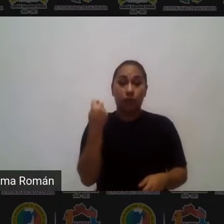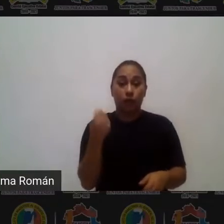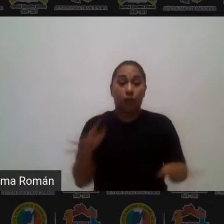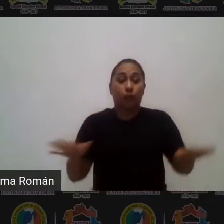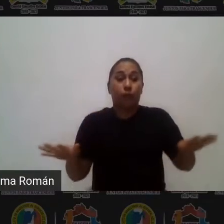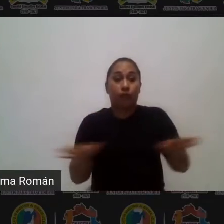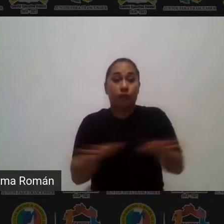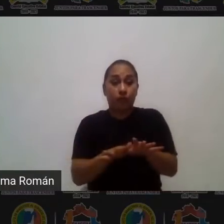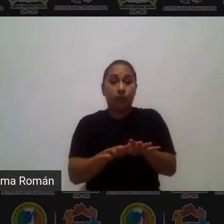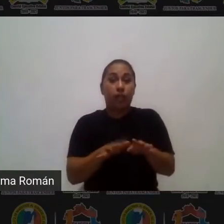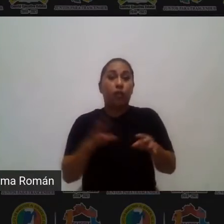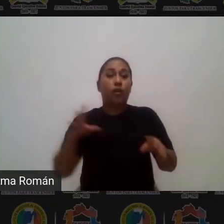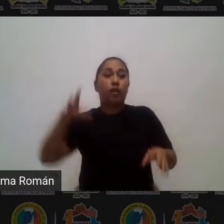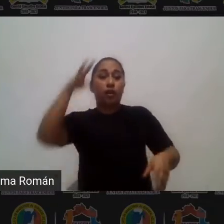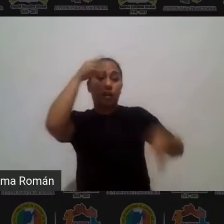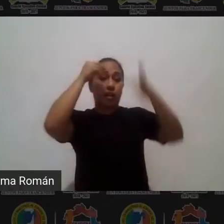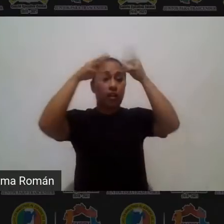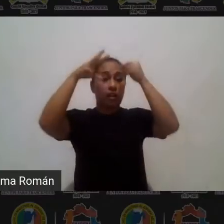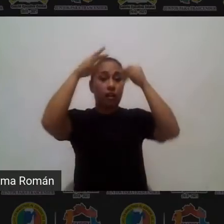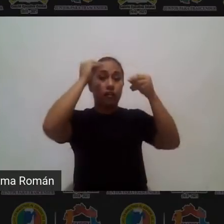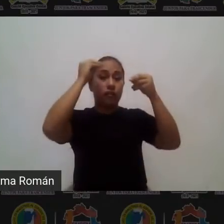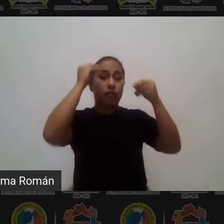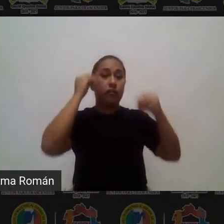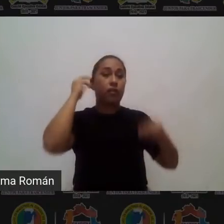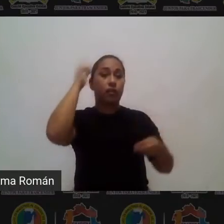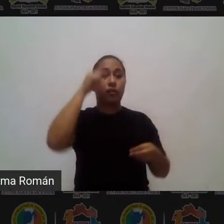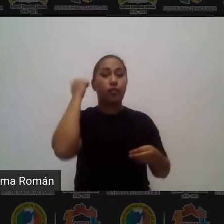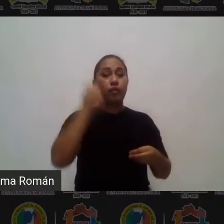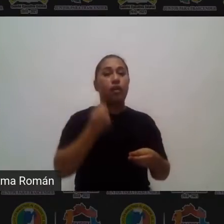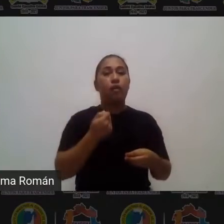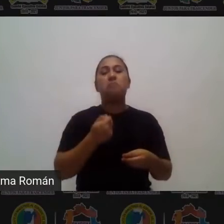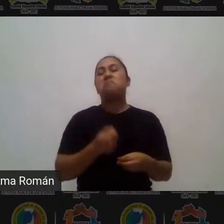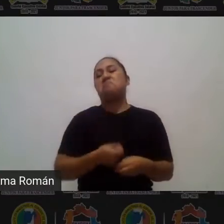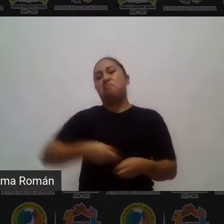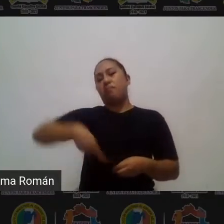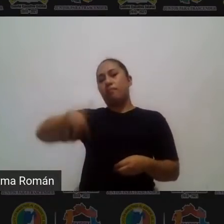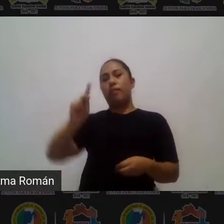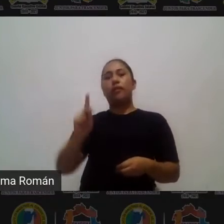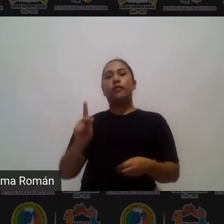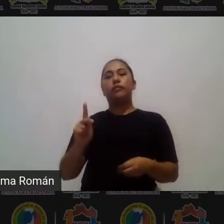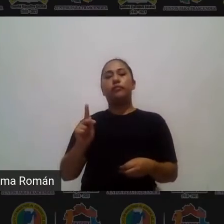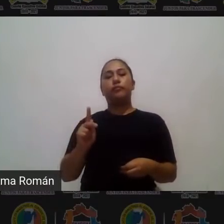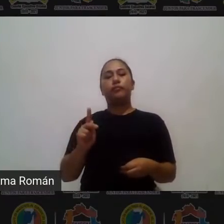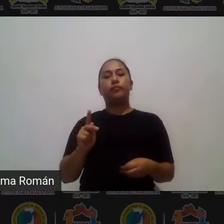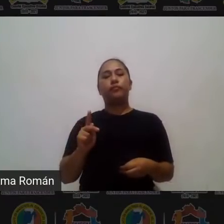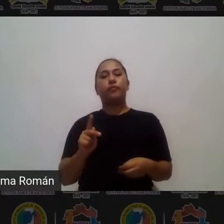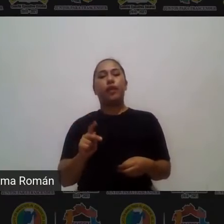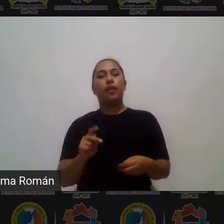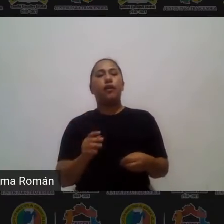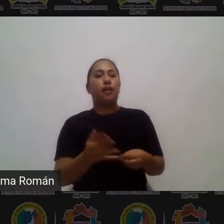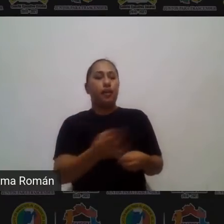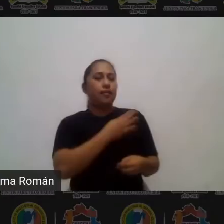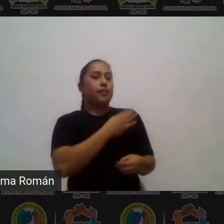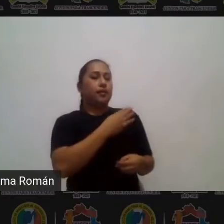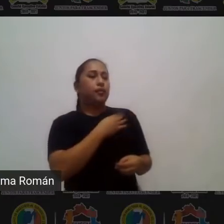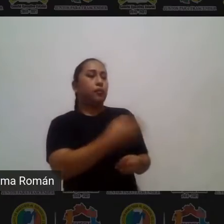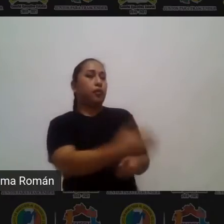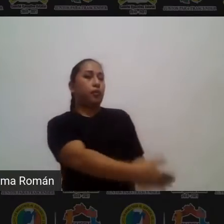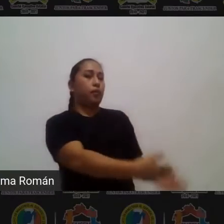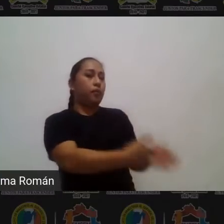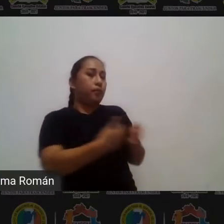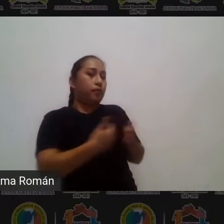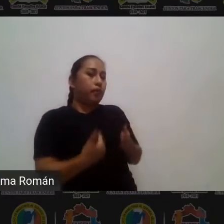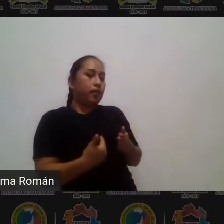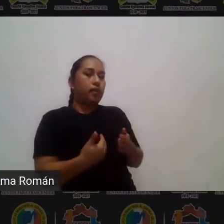fenómenos si es necesaria pero no es determinante si es bueno tener la tecnología de nuestro lado pero el no tenerla no me